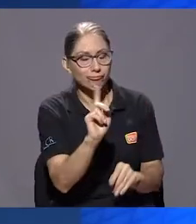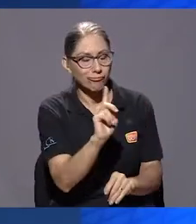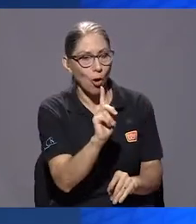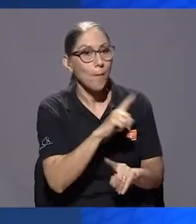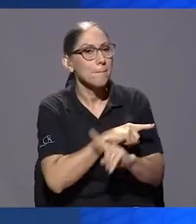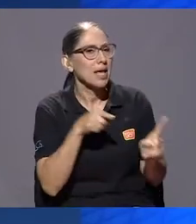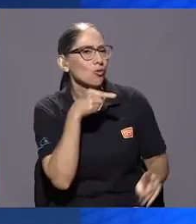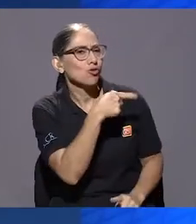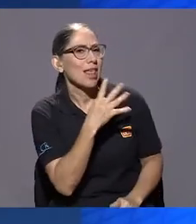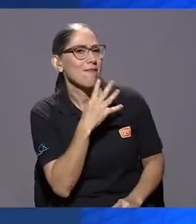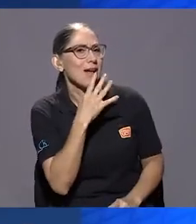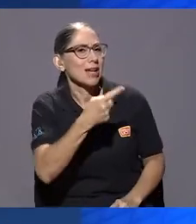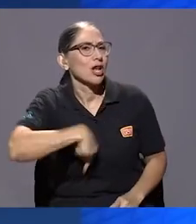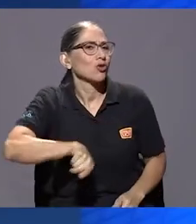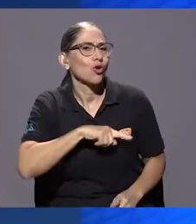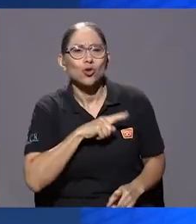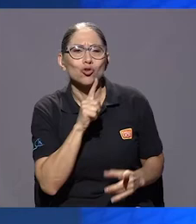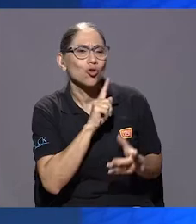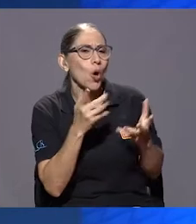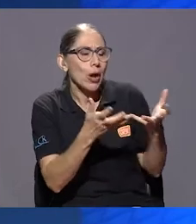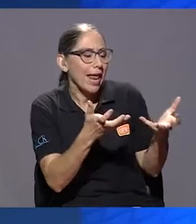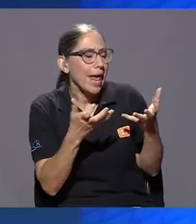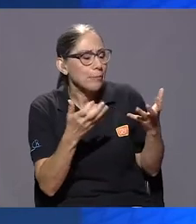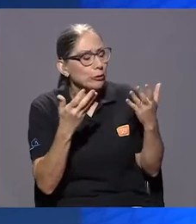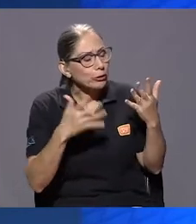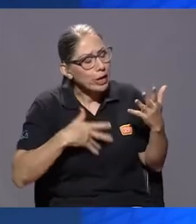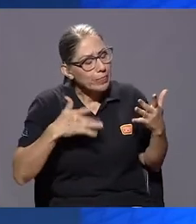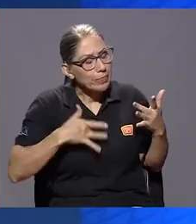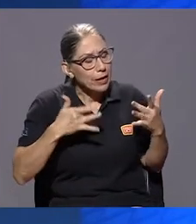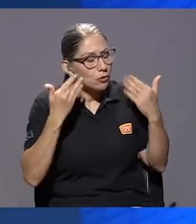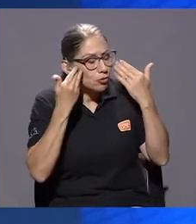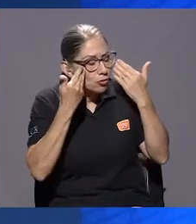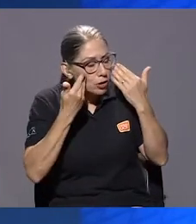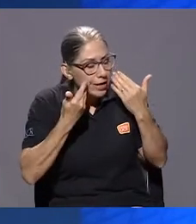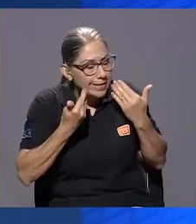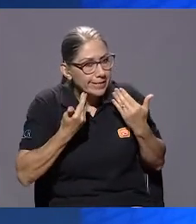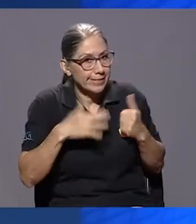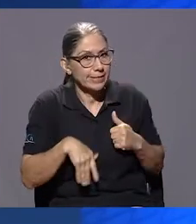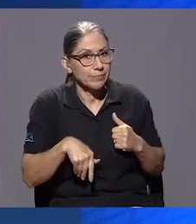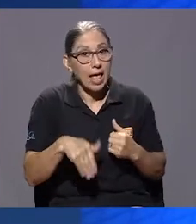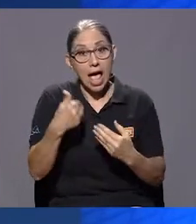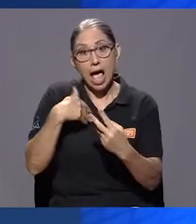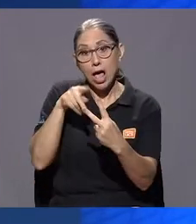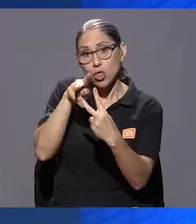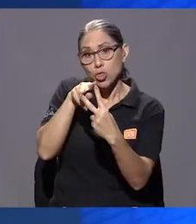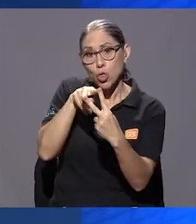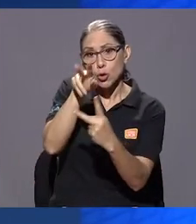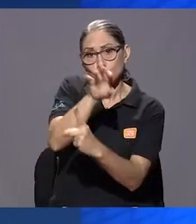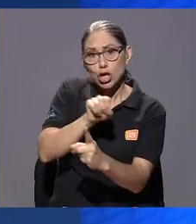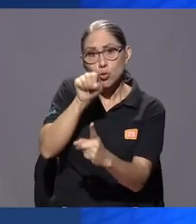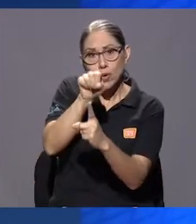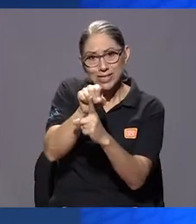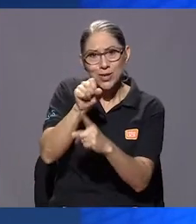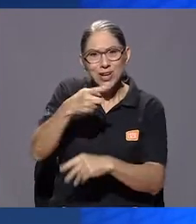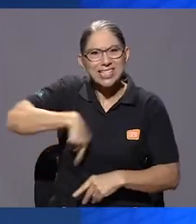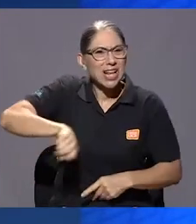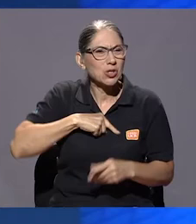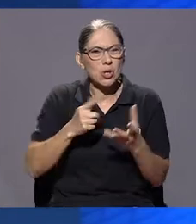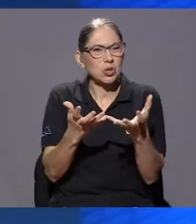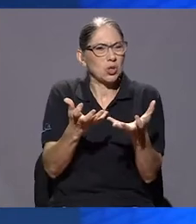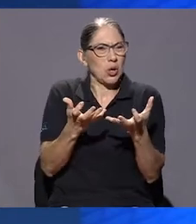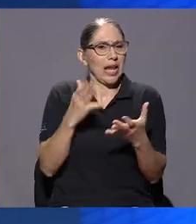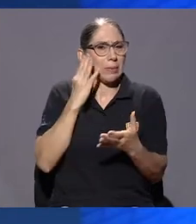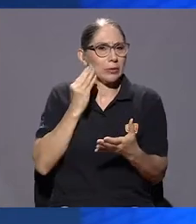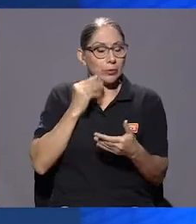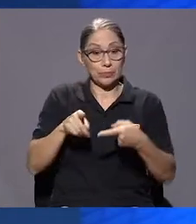cómo le evitimos a la tristeza, hay dos situaciones aquí en torno al duelo a las cuales le evitimos.